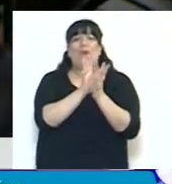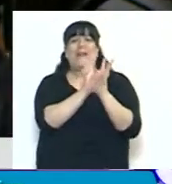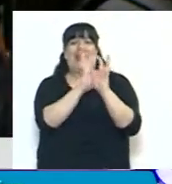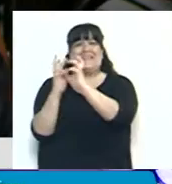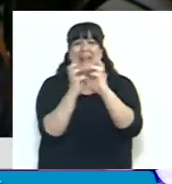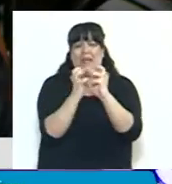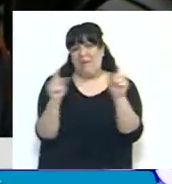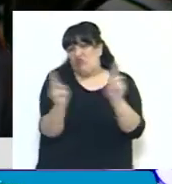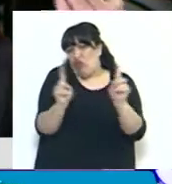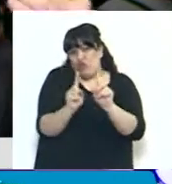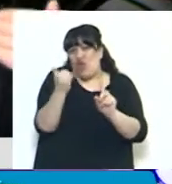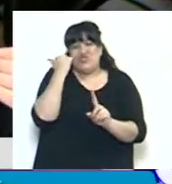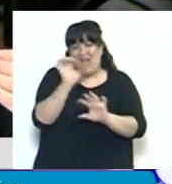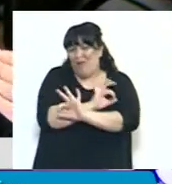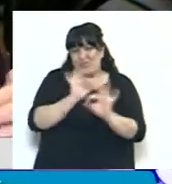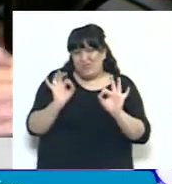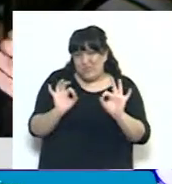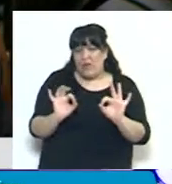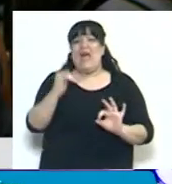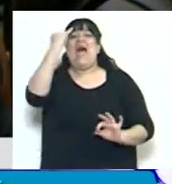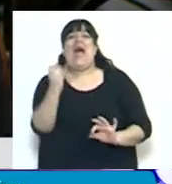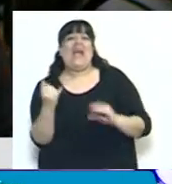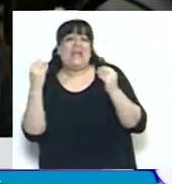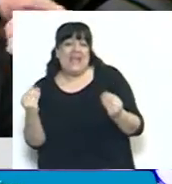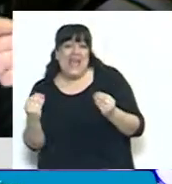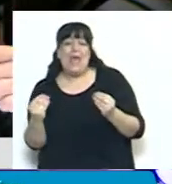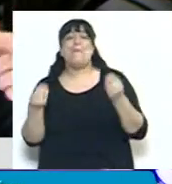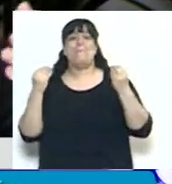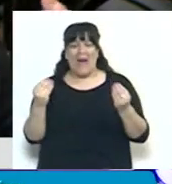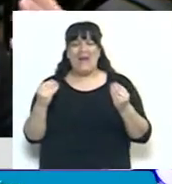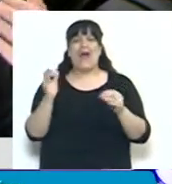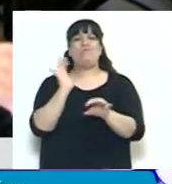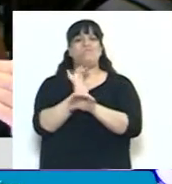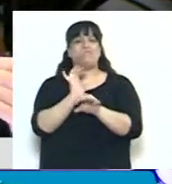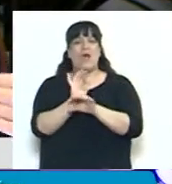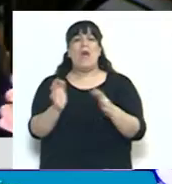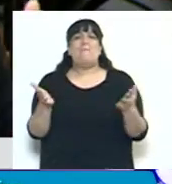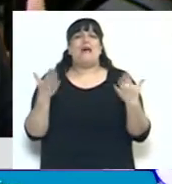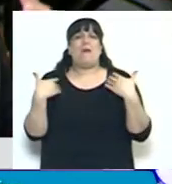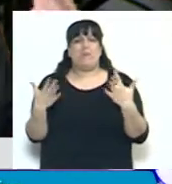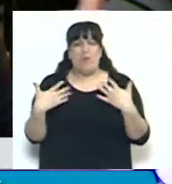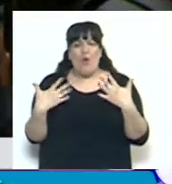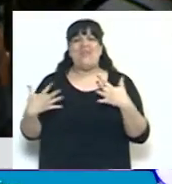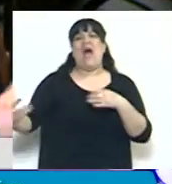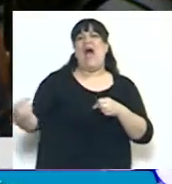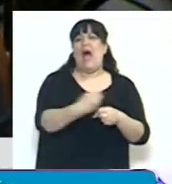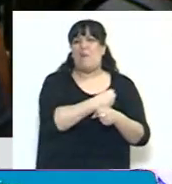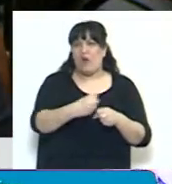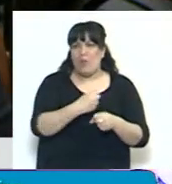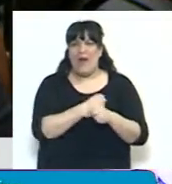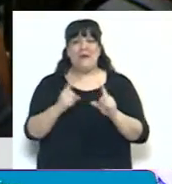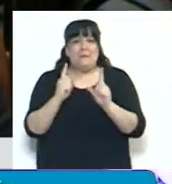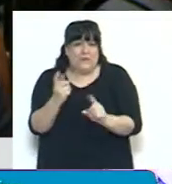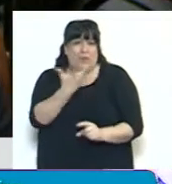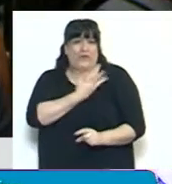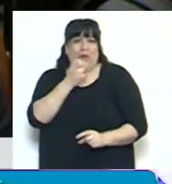estamos en el tratamiento. Lo que hay es una moción para que se pueda aprobar lo que el